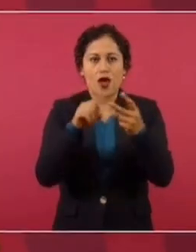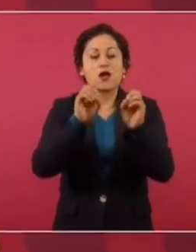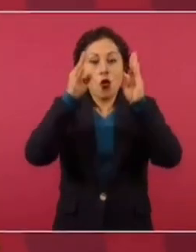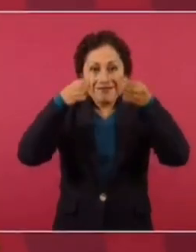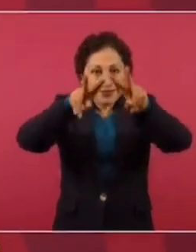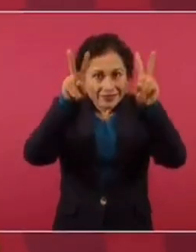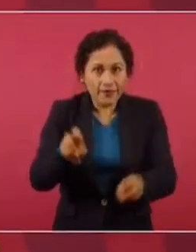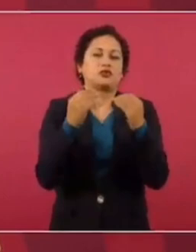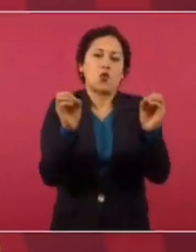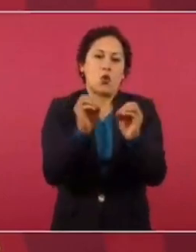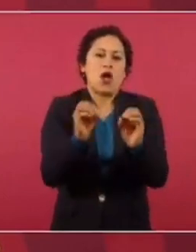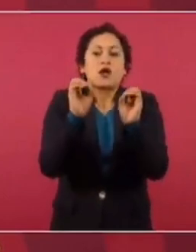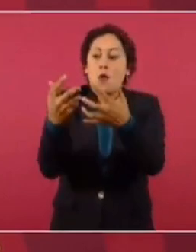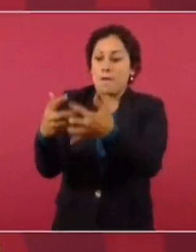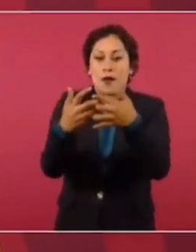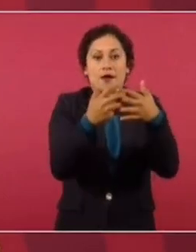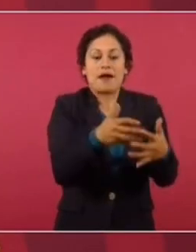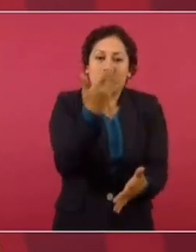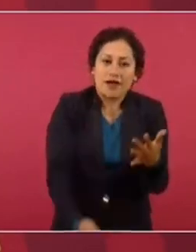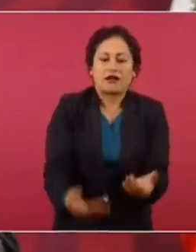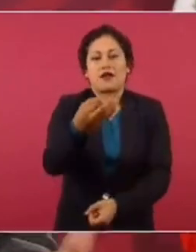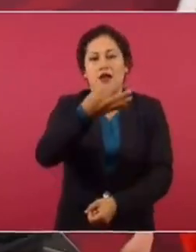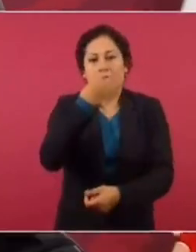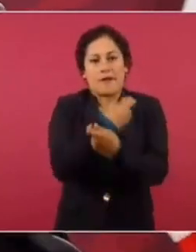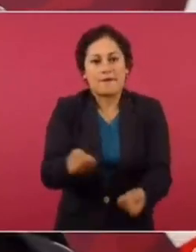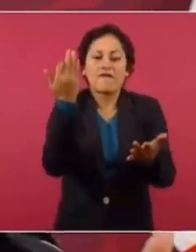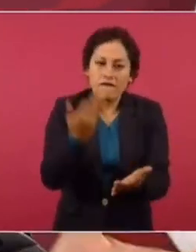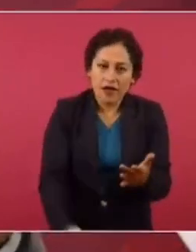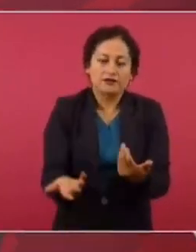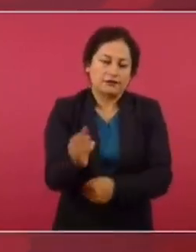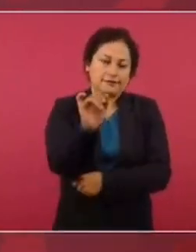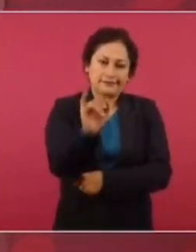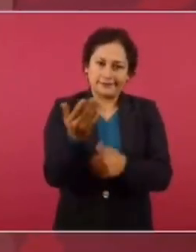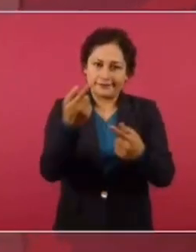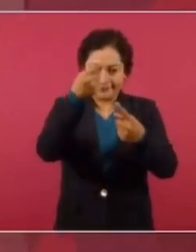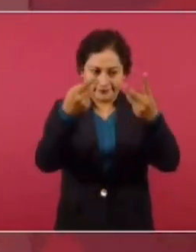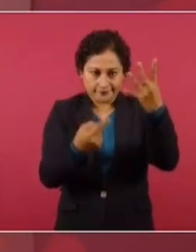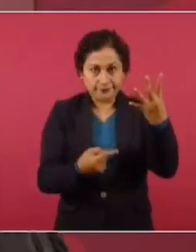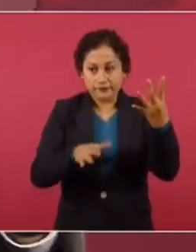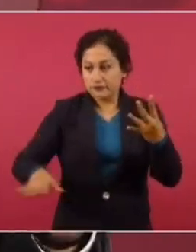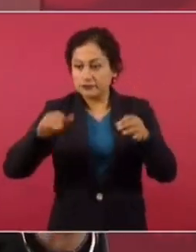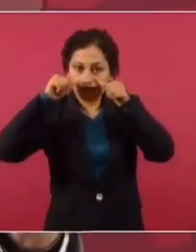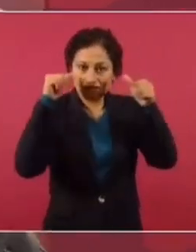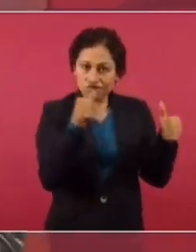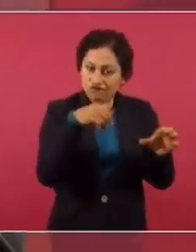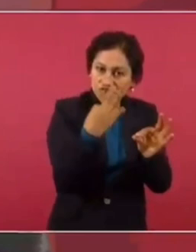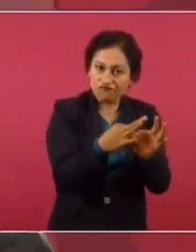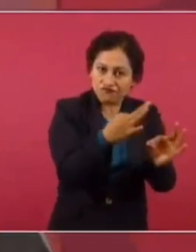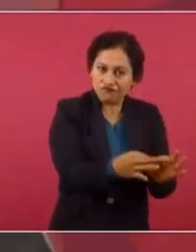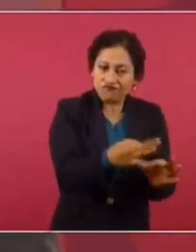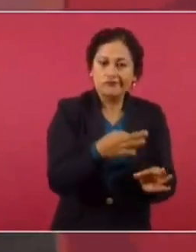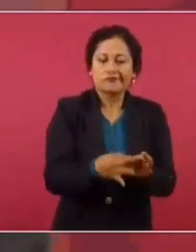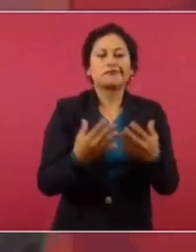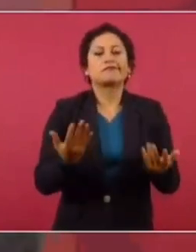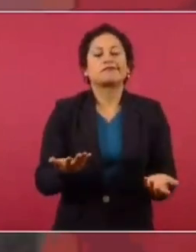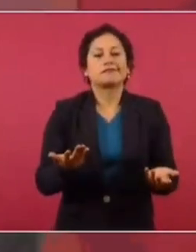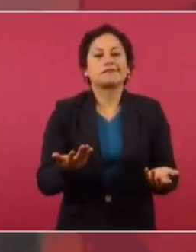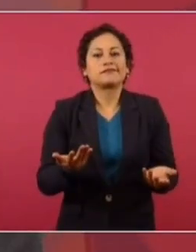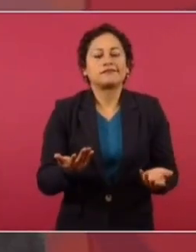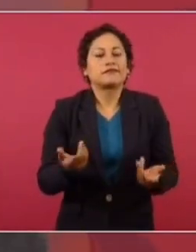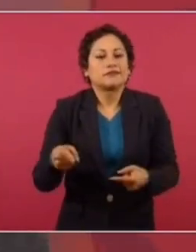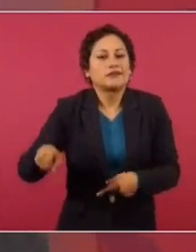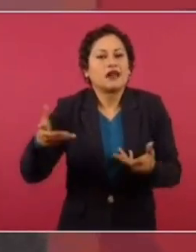especialistas, faltan equipos y faltan medicamentos. Entonces, se está trabajando, haciendo un